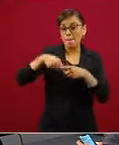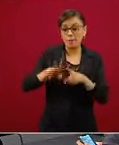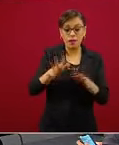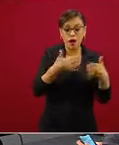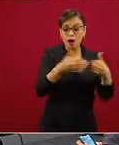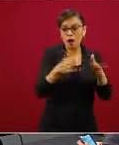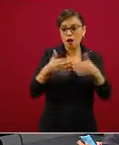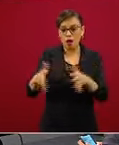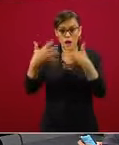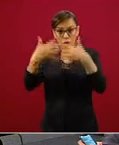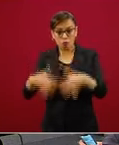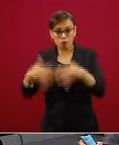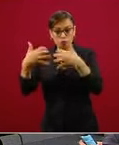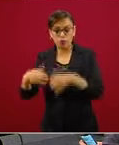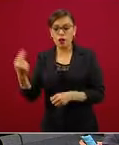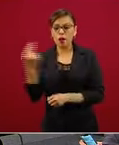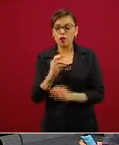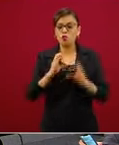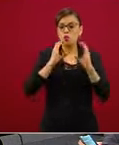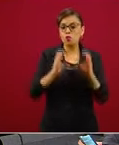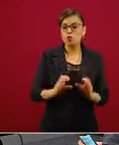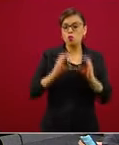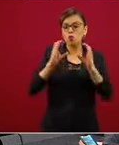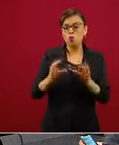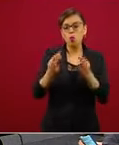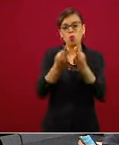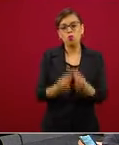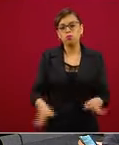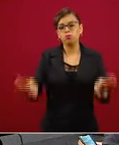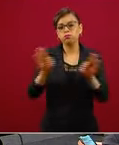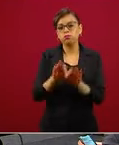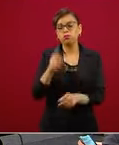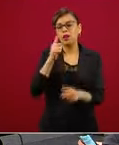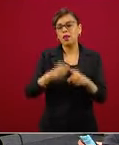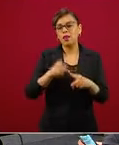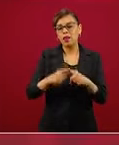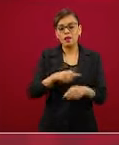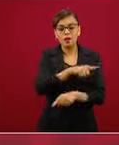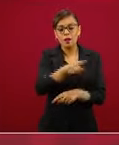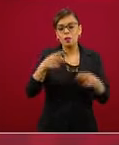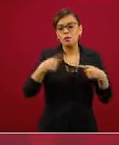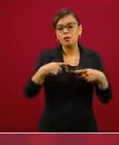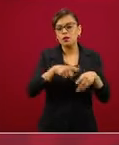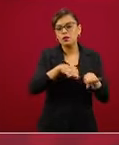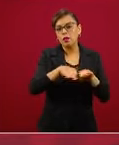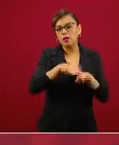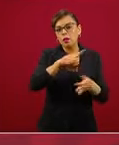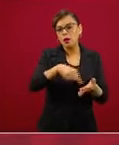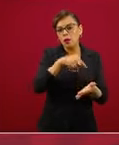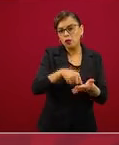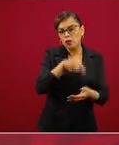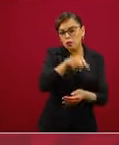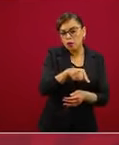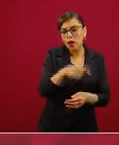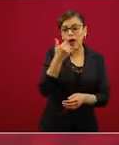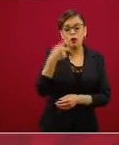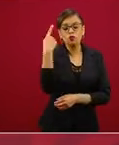vayamos cuidando de manera prioritaria a todos los trabajadores y todas las familias que forman parte de cada una de estas industrias.